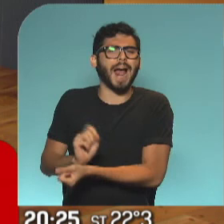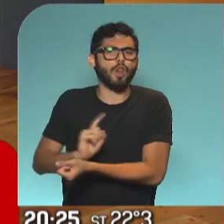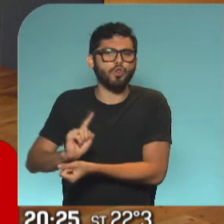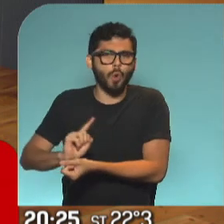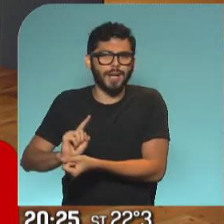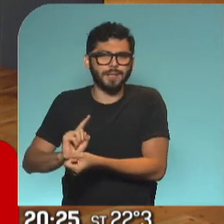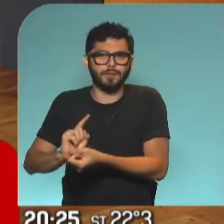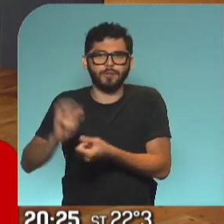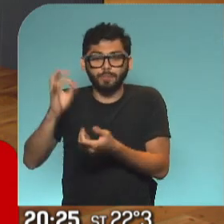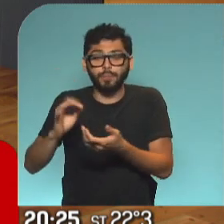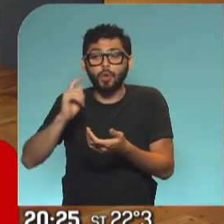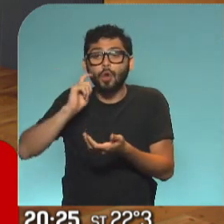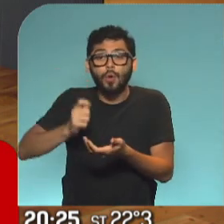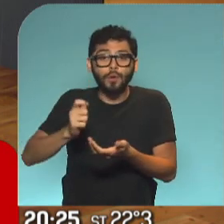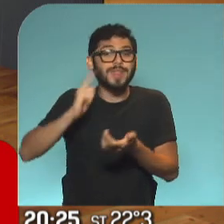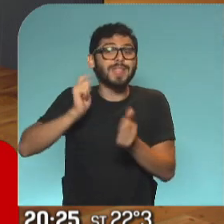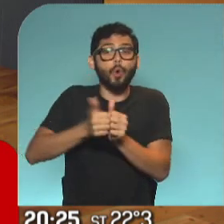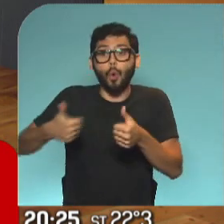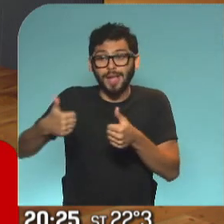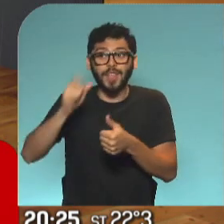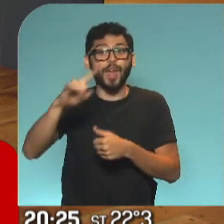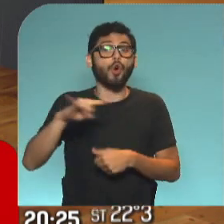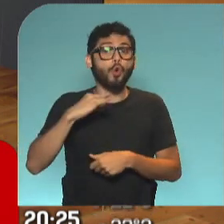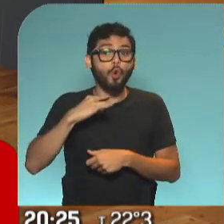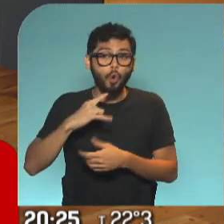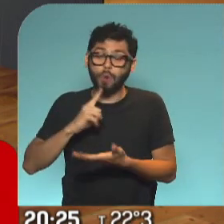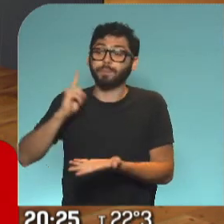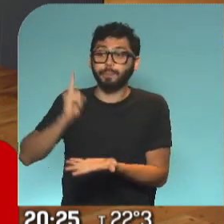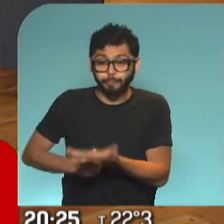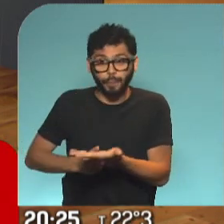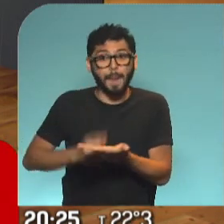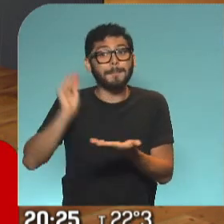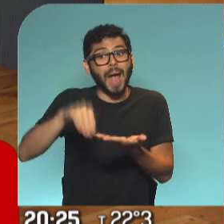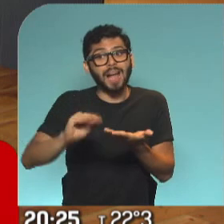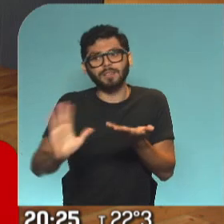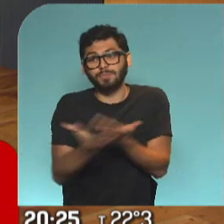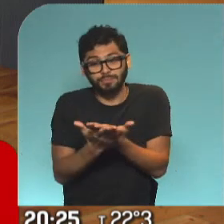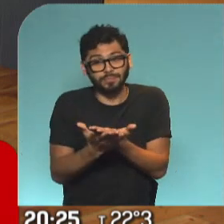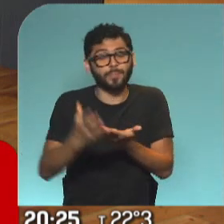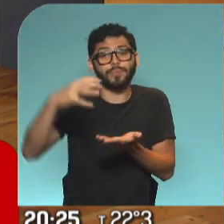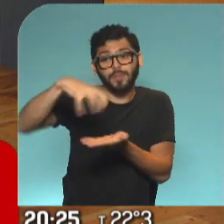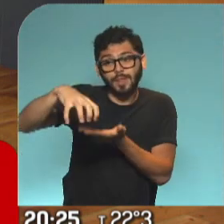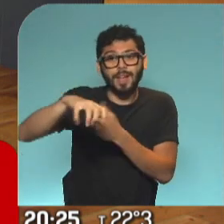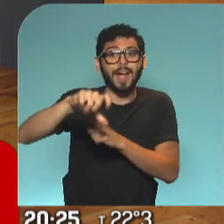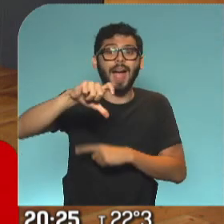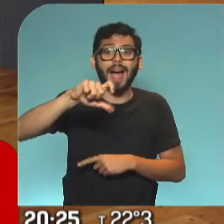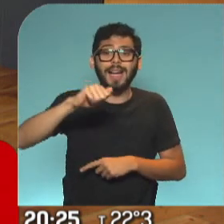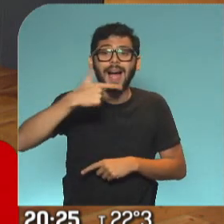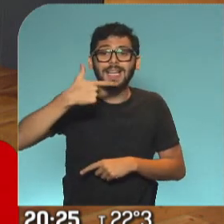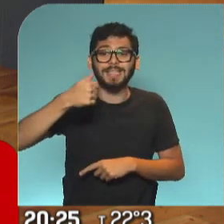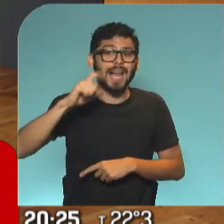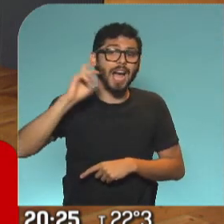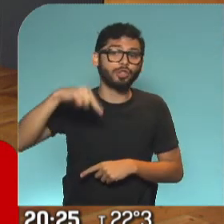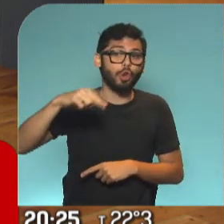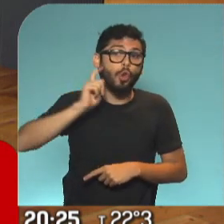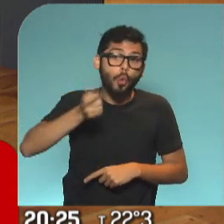absolución fue dictada por un tribunal oral federal de Jujuy y ratificada aquí el fallo de la Cámara de Casación, de la jueza